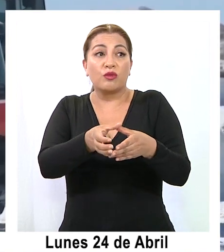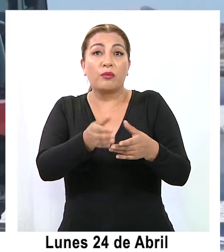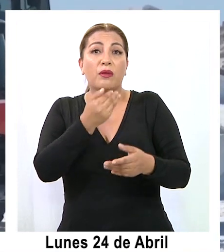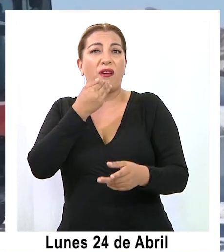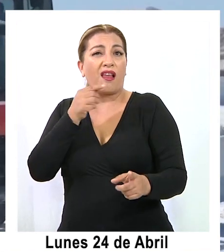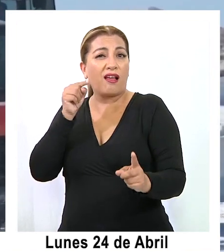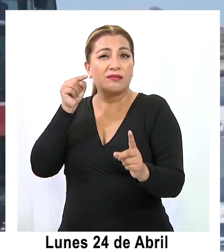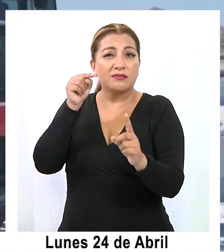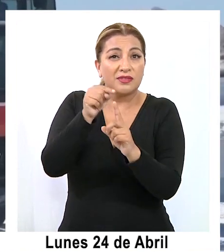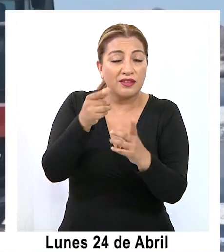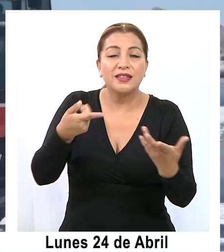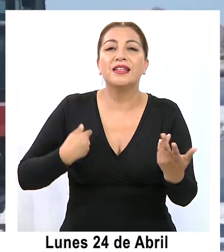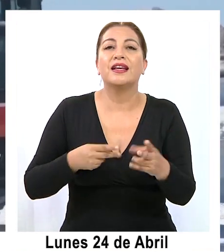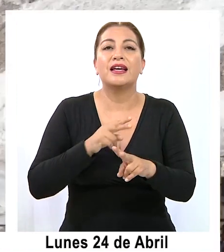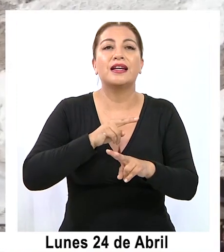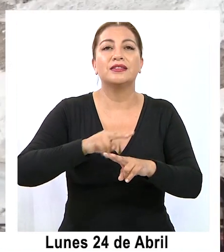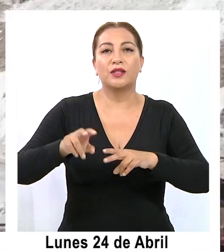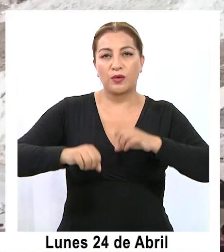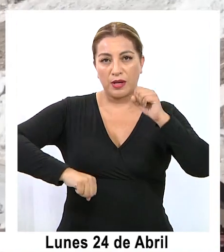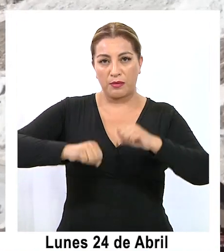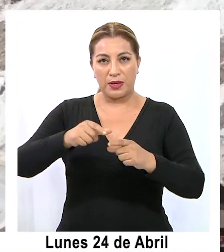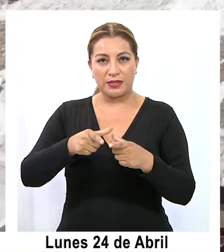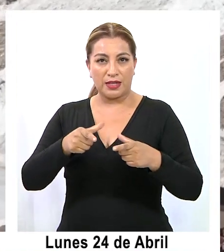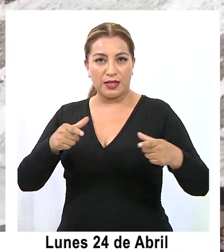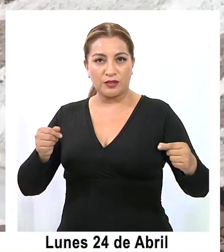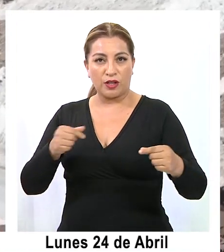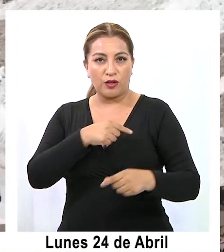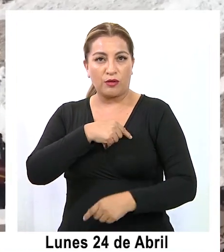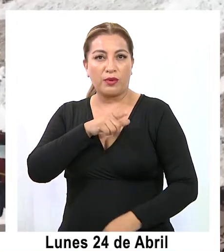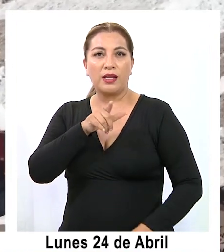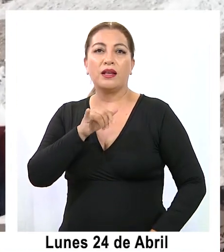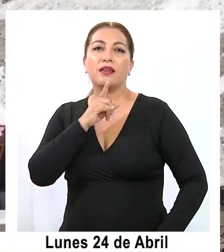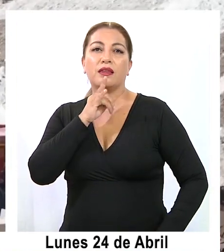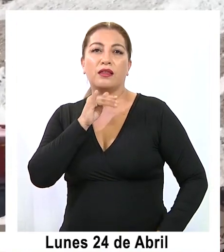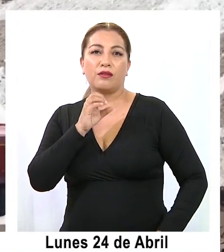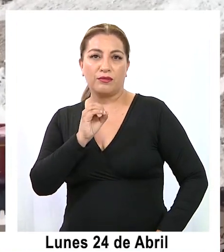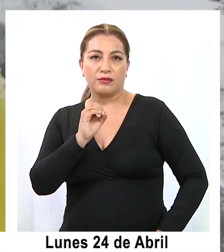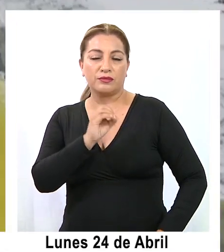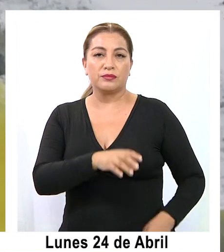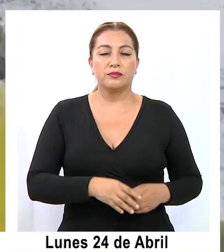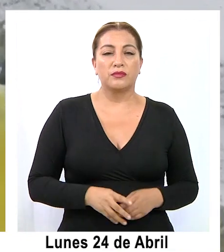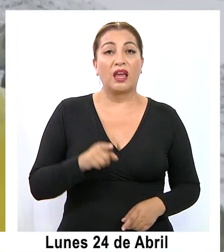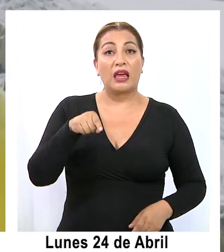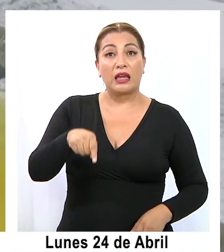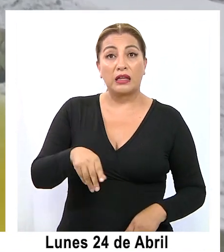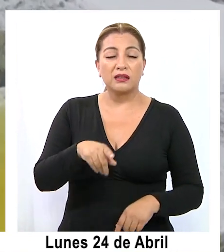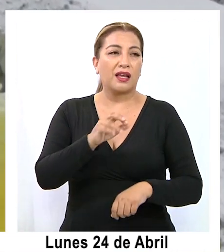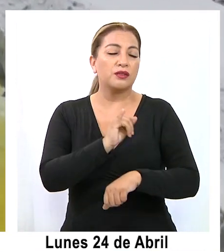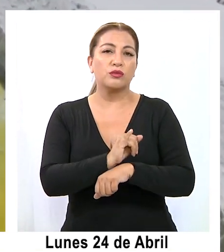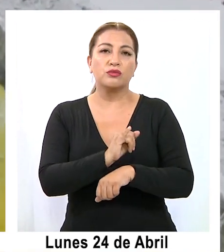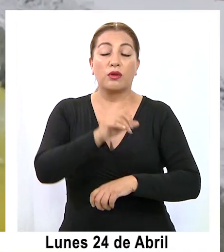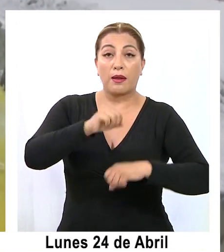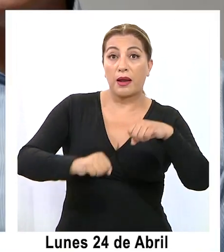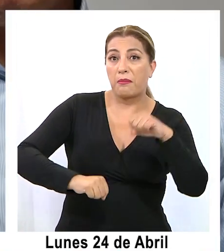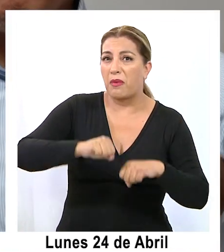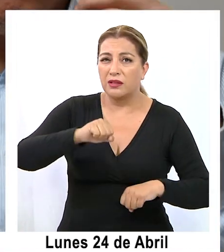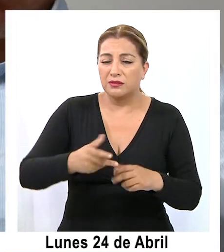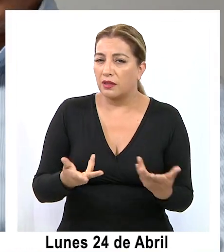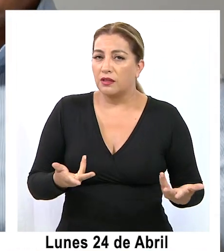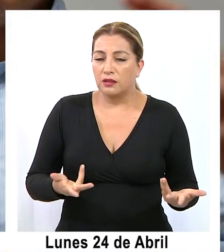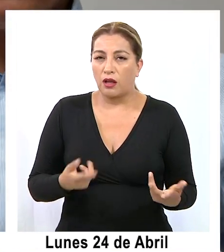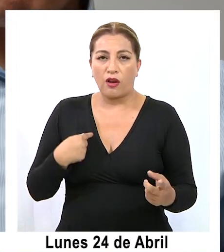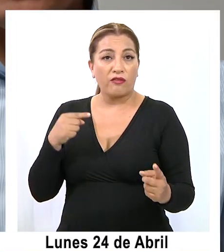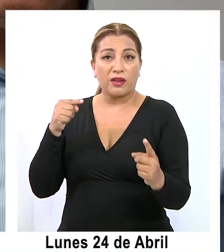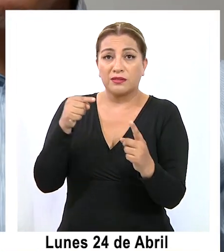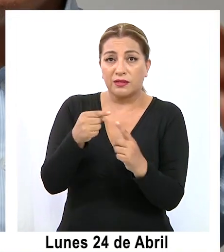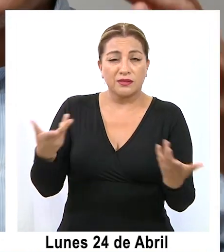como objetivo crear la Empresa Nacional del Litio. Esta institucionalidad tendrá por